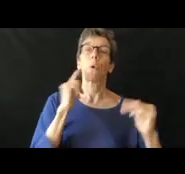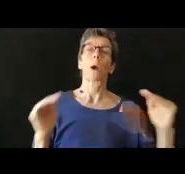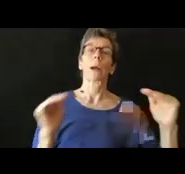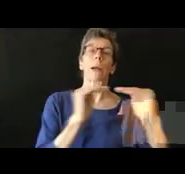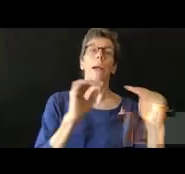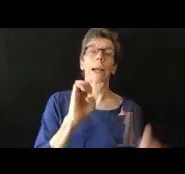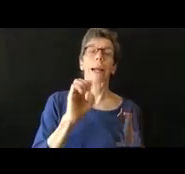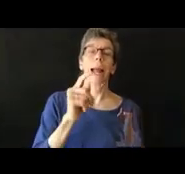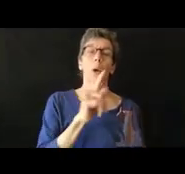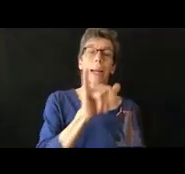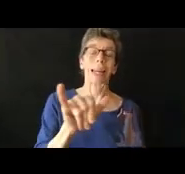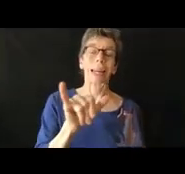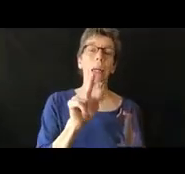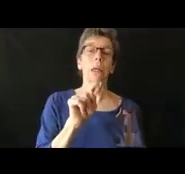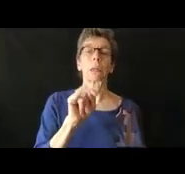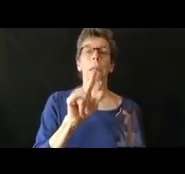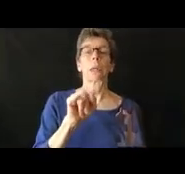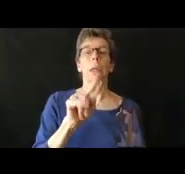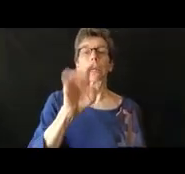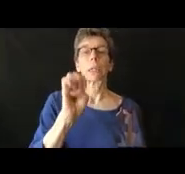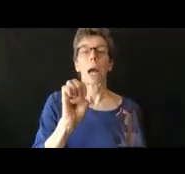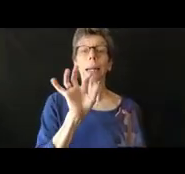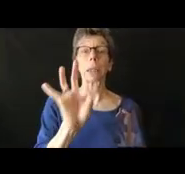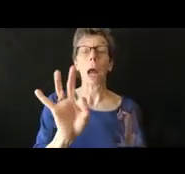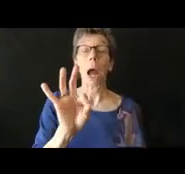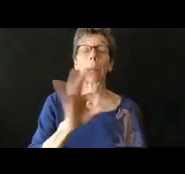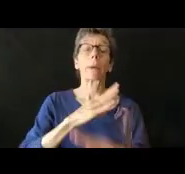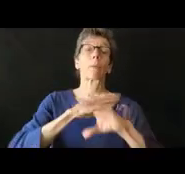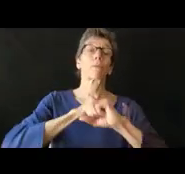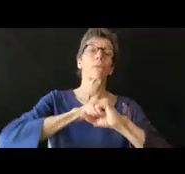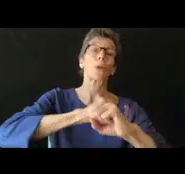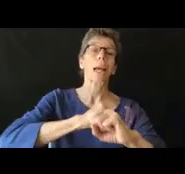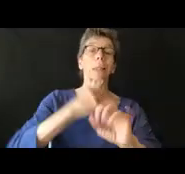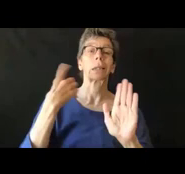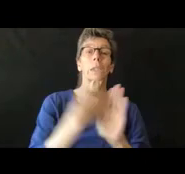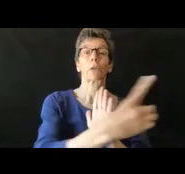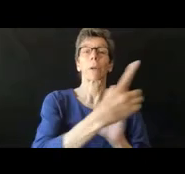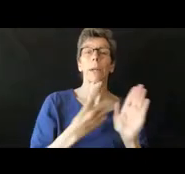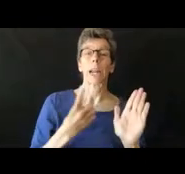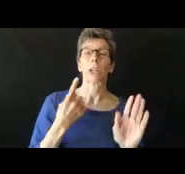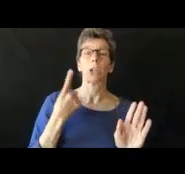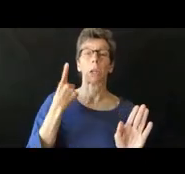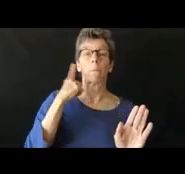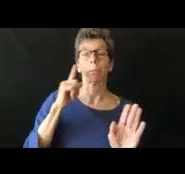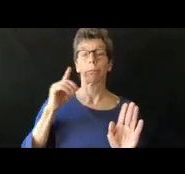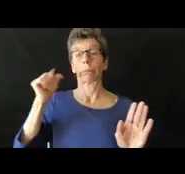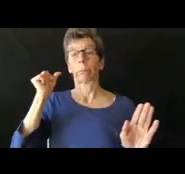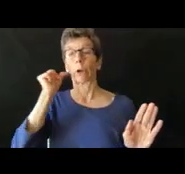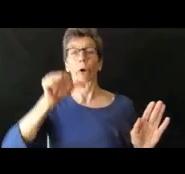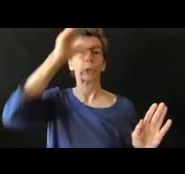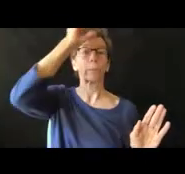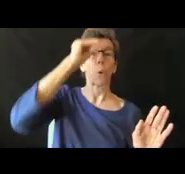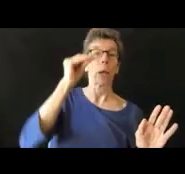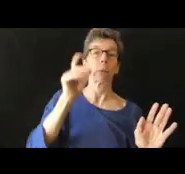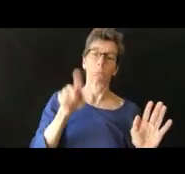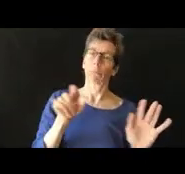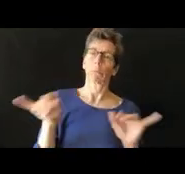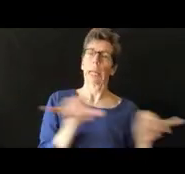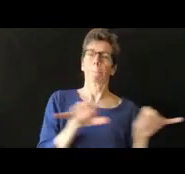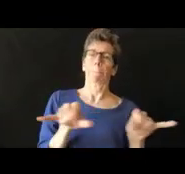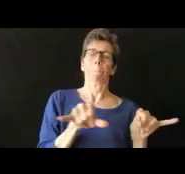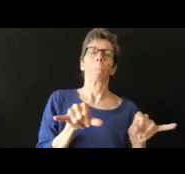educación que protege a los estudiantes en base a su sexo y demás. Y si vamos más adentro, vemos,